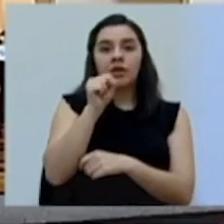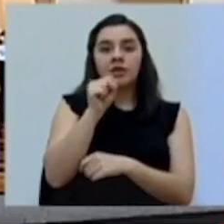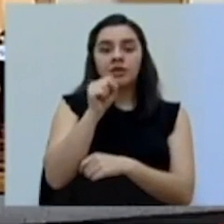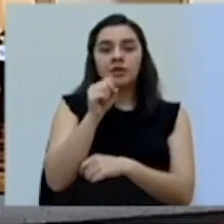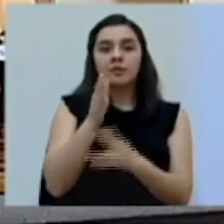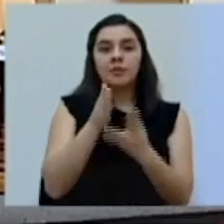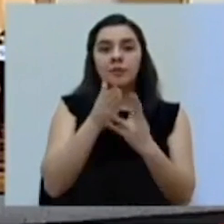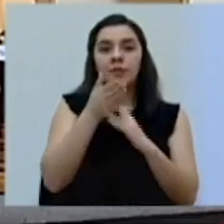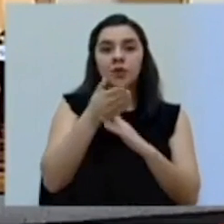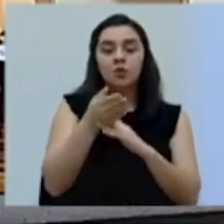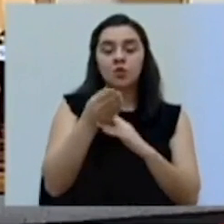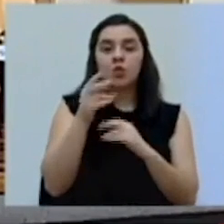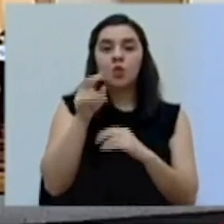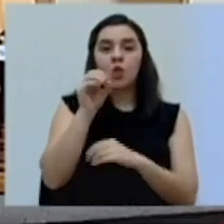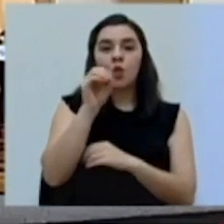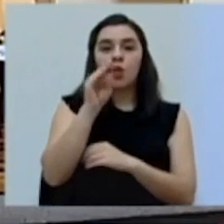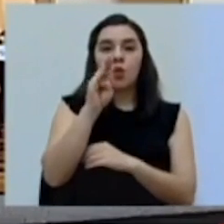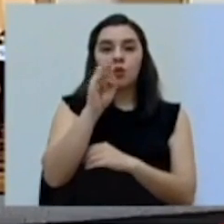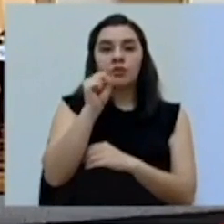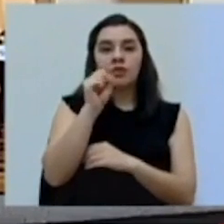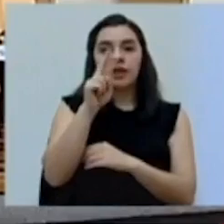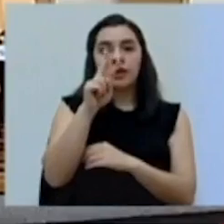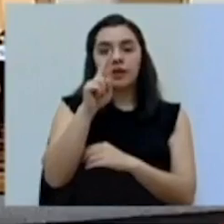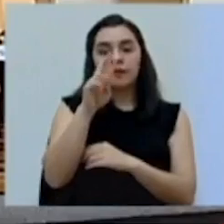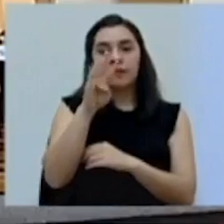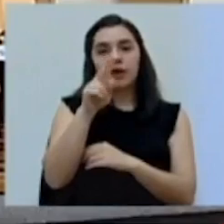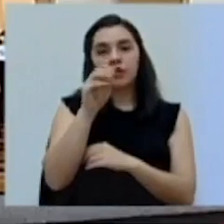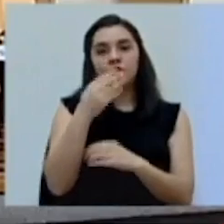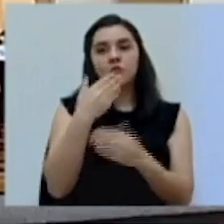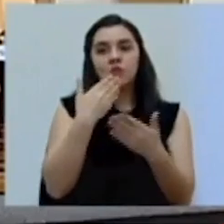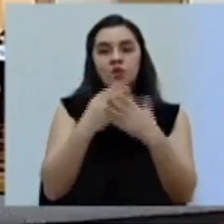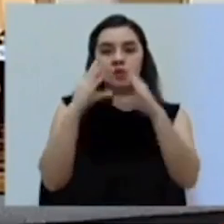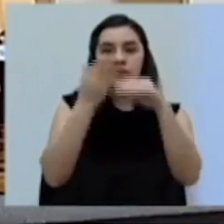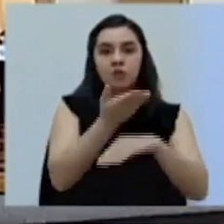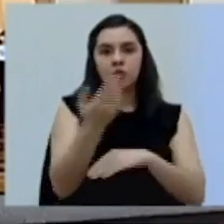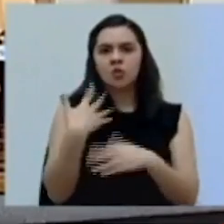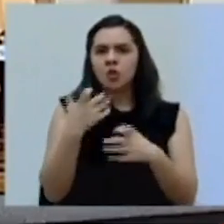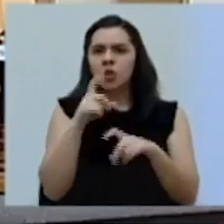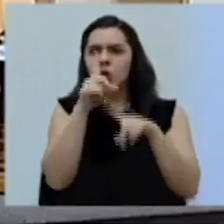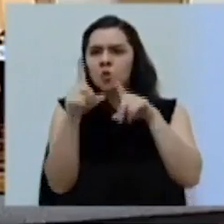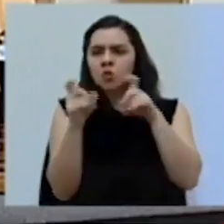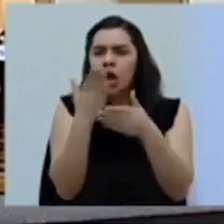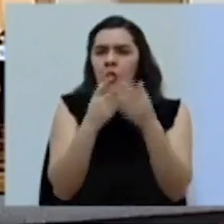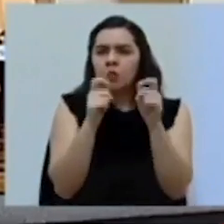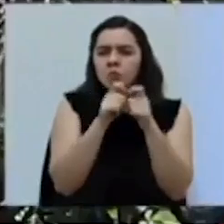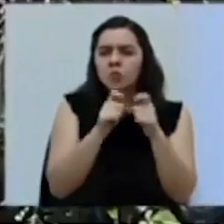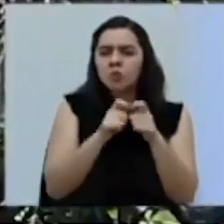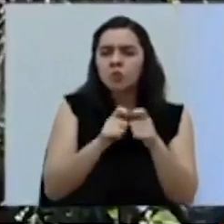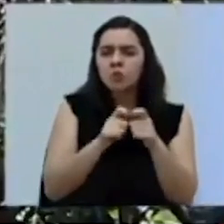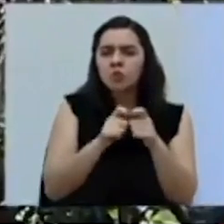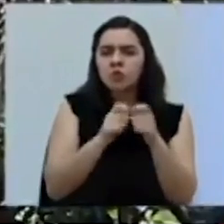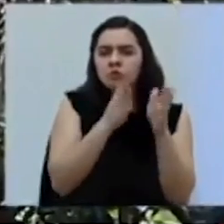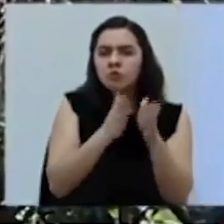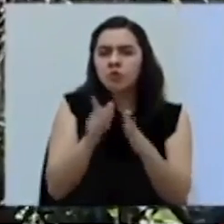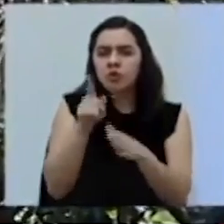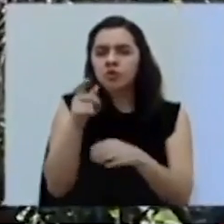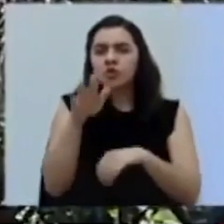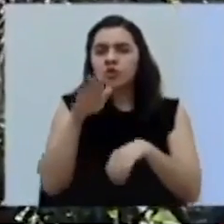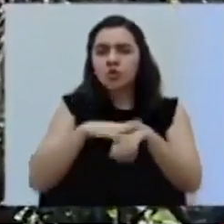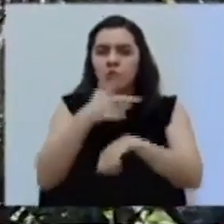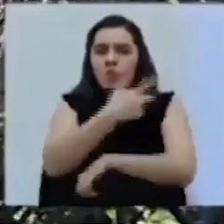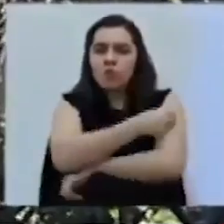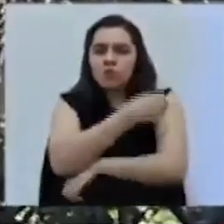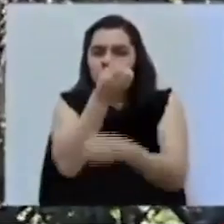digital El Observador. Muy buenas tardes, Tomás. Buenas tardes para todos. Quería consultarles un par de detalles logísticos sobre estas vacunas que se están